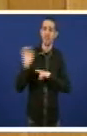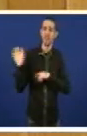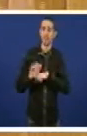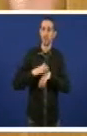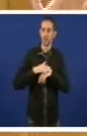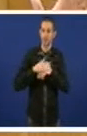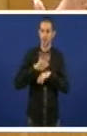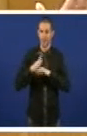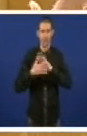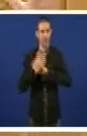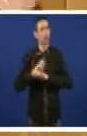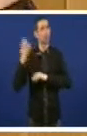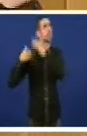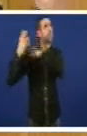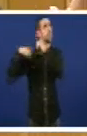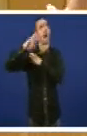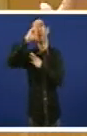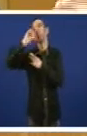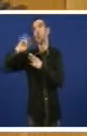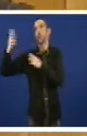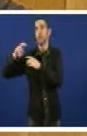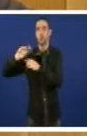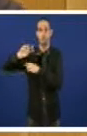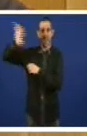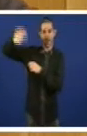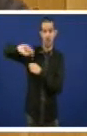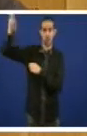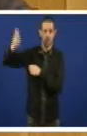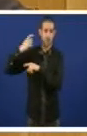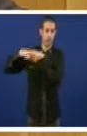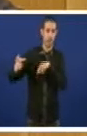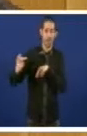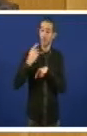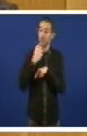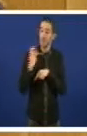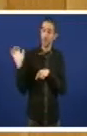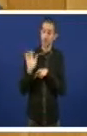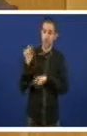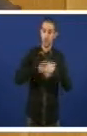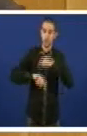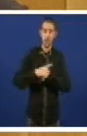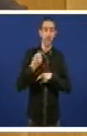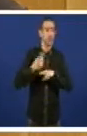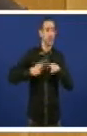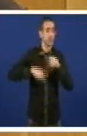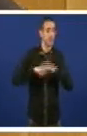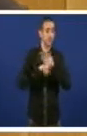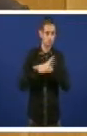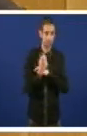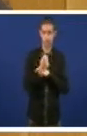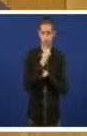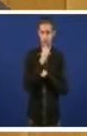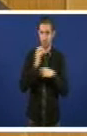falamos doutra época e, dende logo, doutro continente, verdade? Pois achacan este problema falta de medios. Parece ser